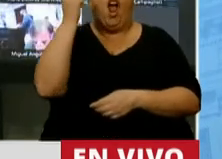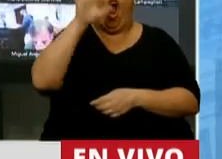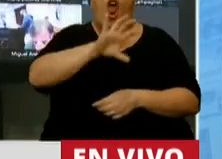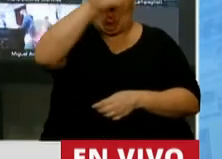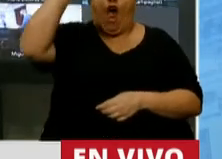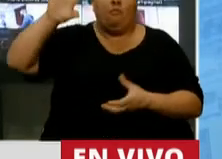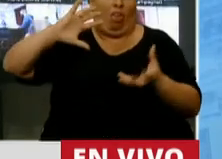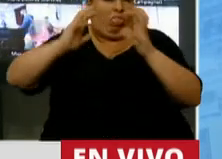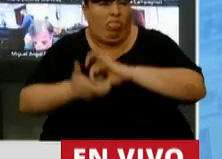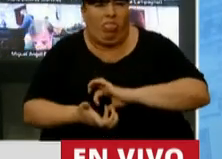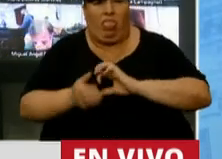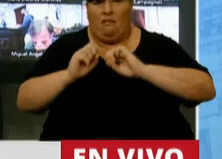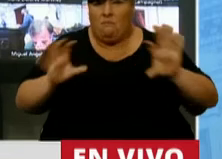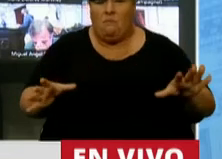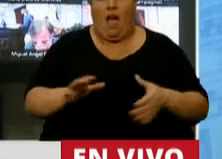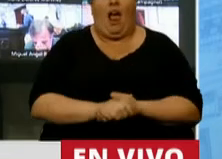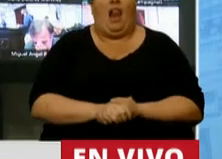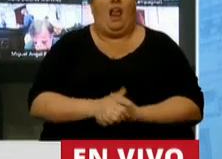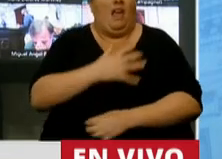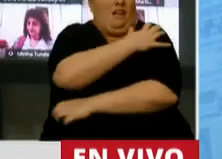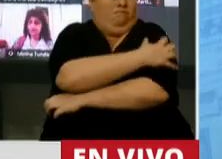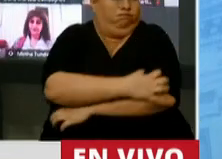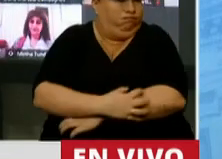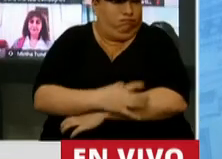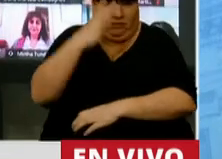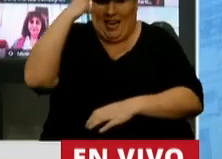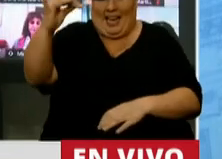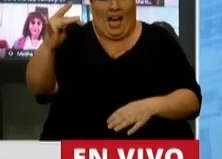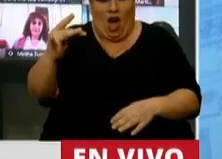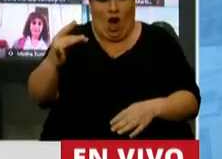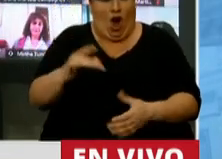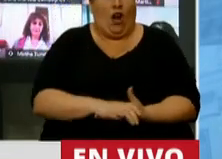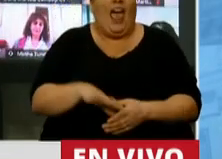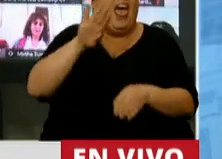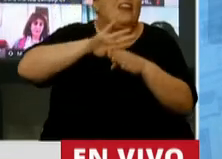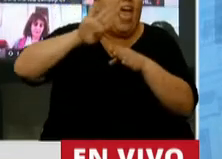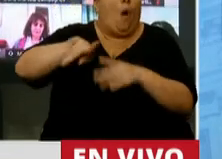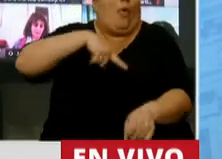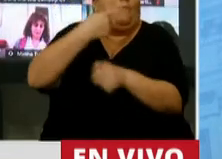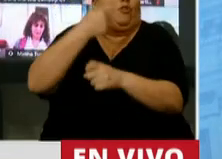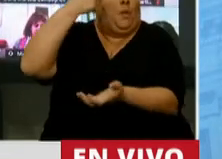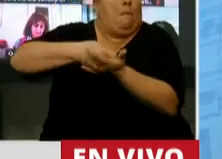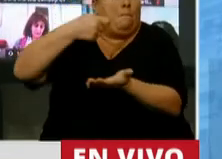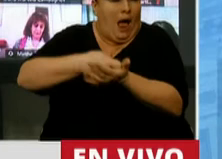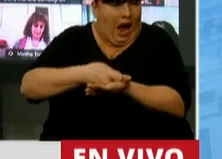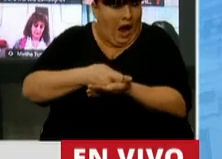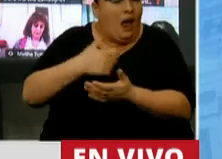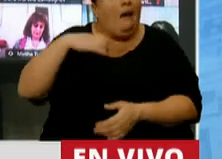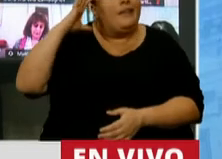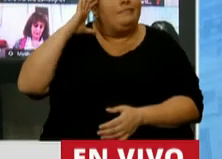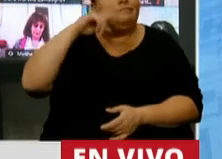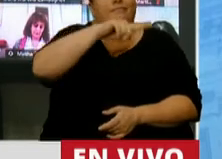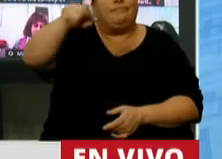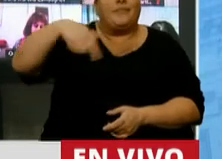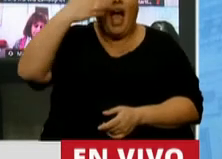regionales destrozadas, una pobreza máxima, con una deuda impagable. He escuchado